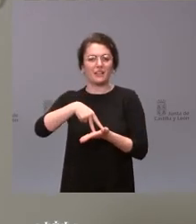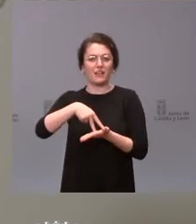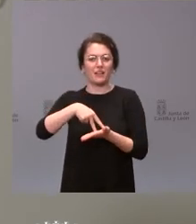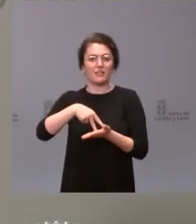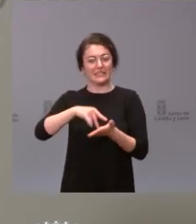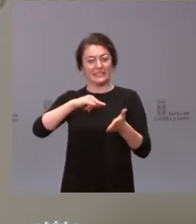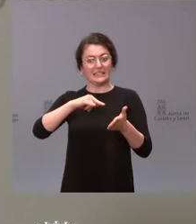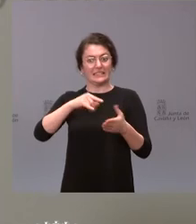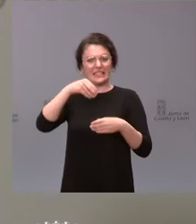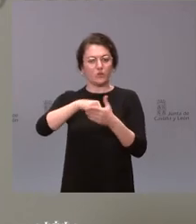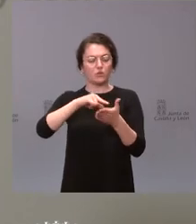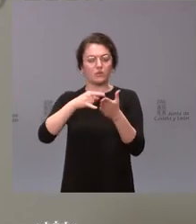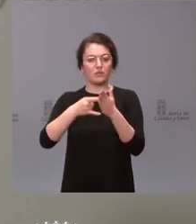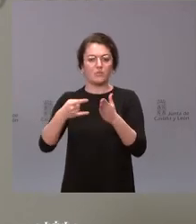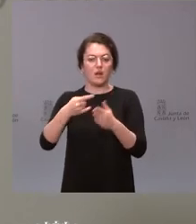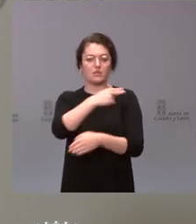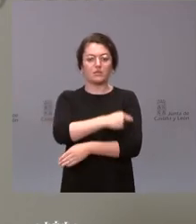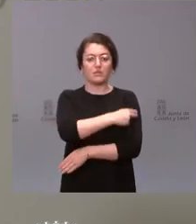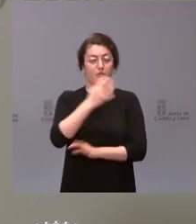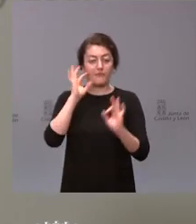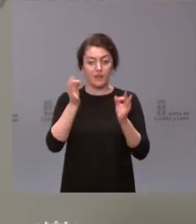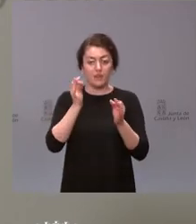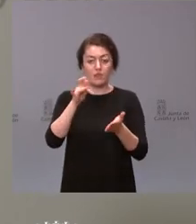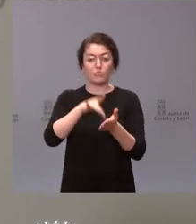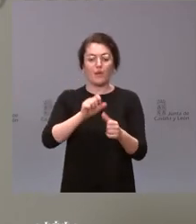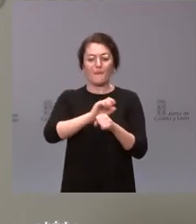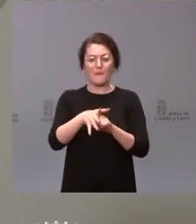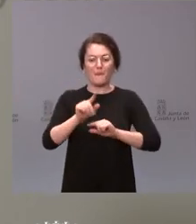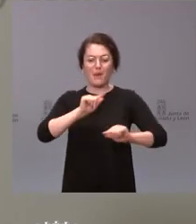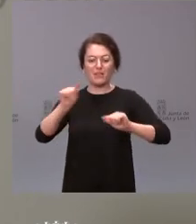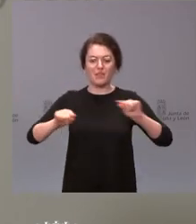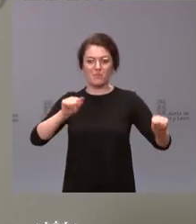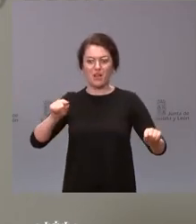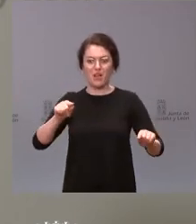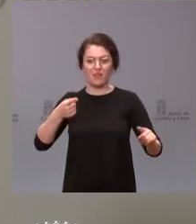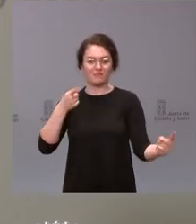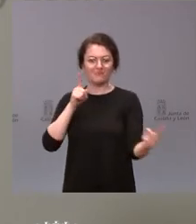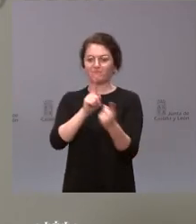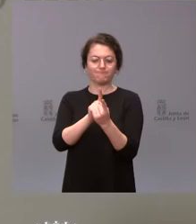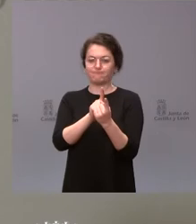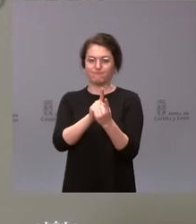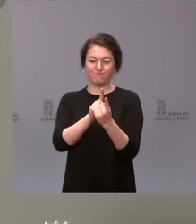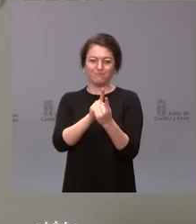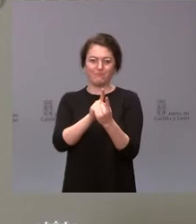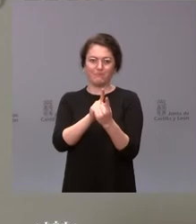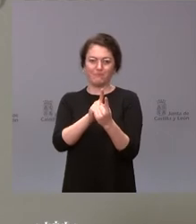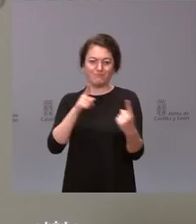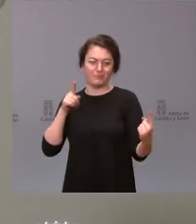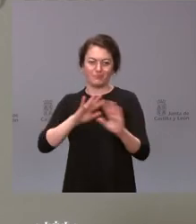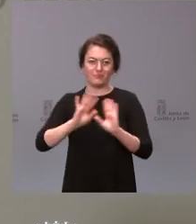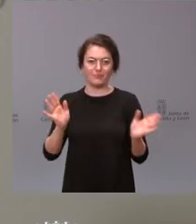la pandemia, lógicamente, la atención presencial se resintió y es el objetivo, por tanto,